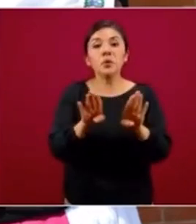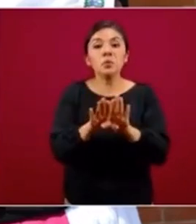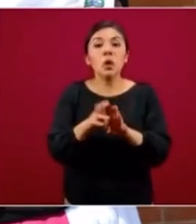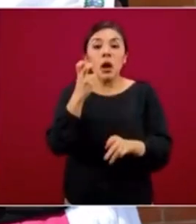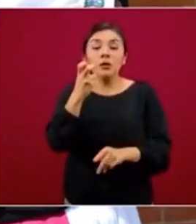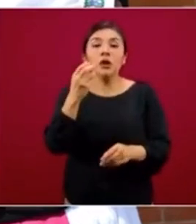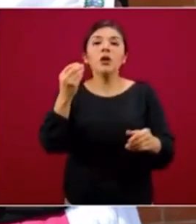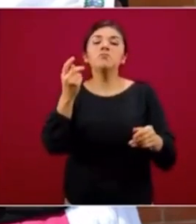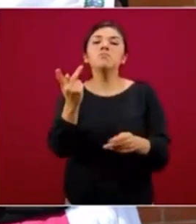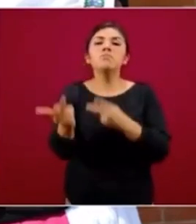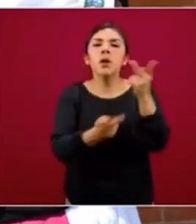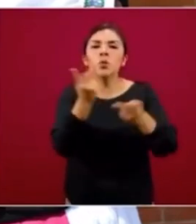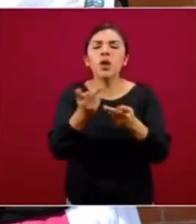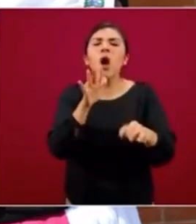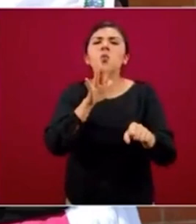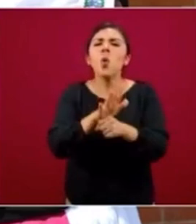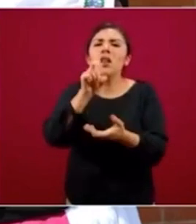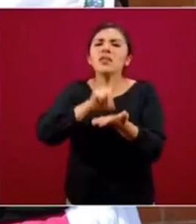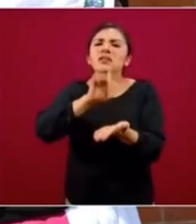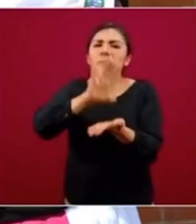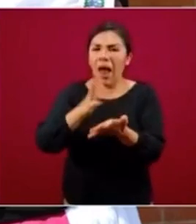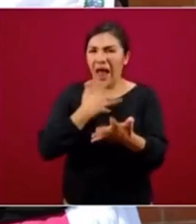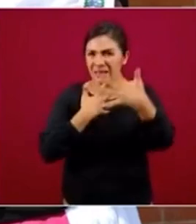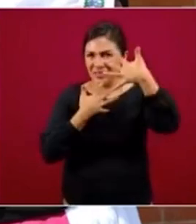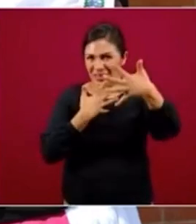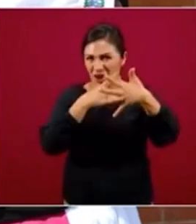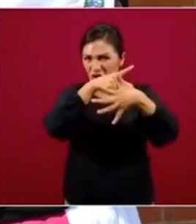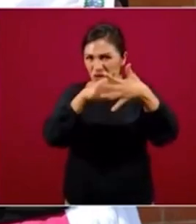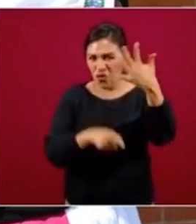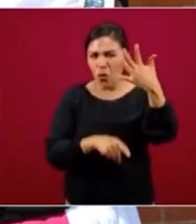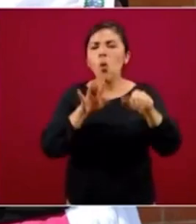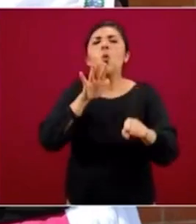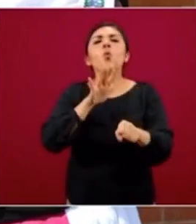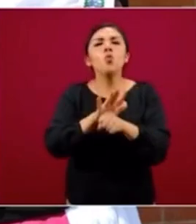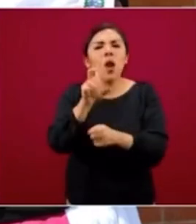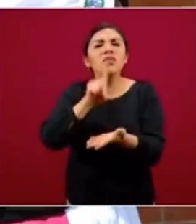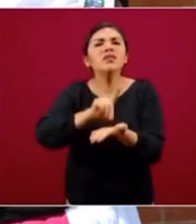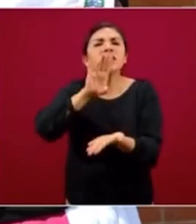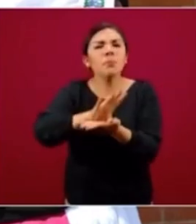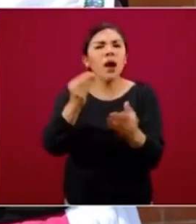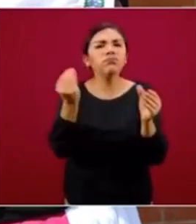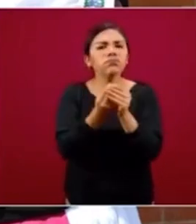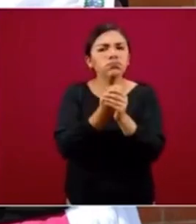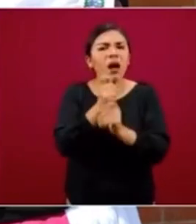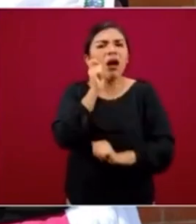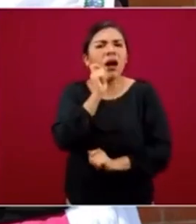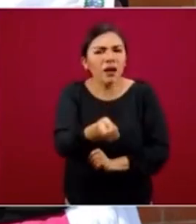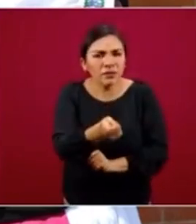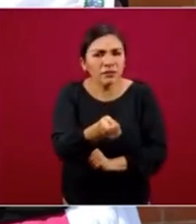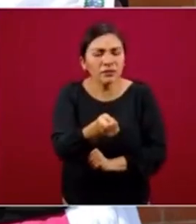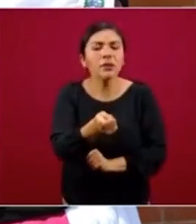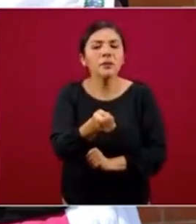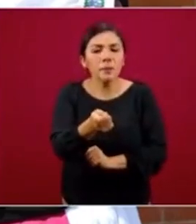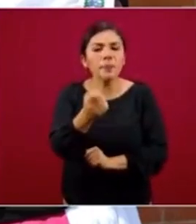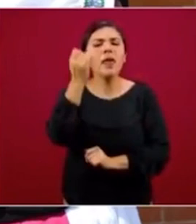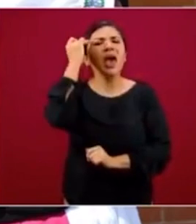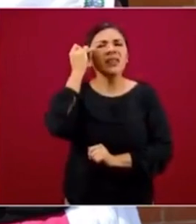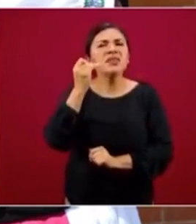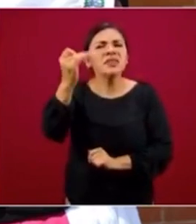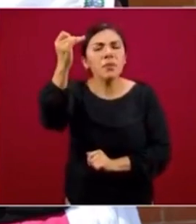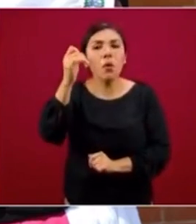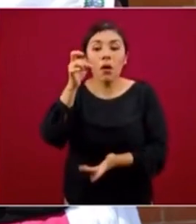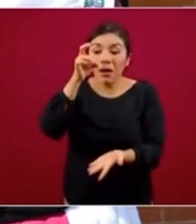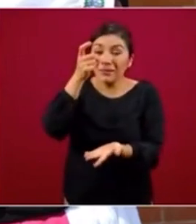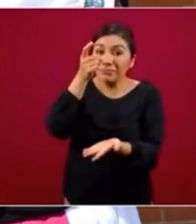pide el tipo de discapacidad de los cinco tipos en los que hemos englobado la clasificación, el tiempo del